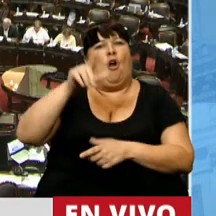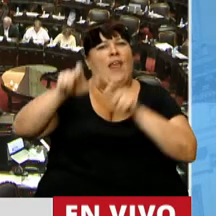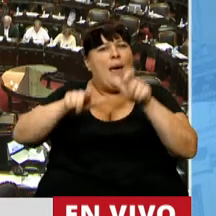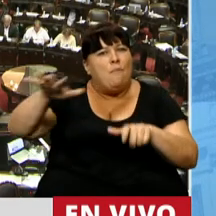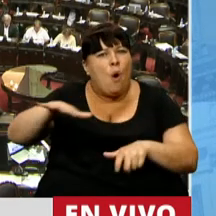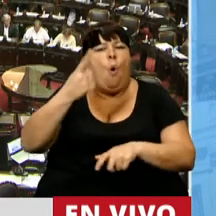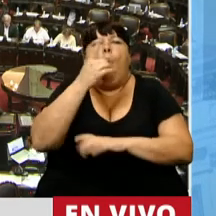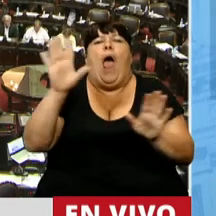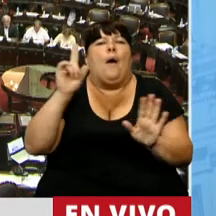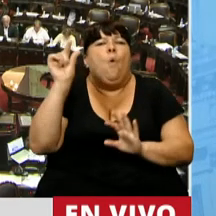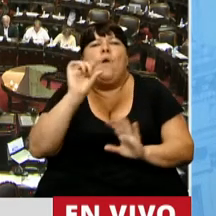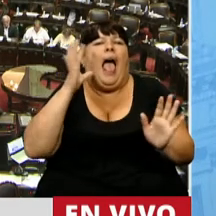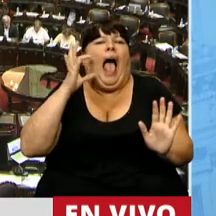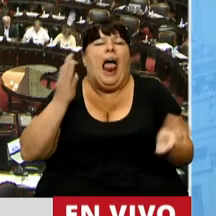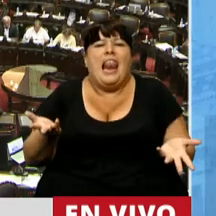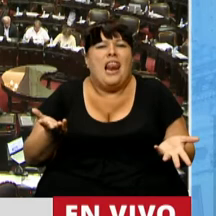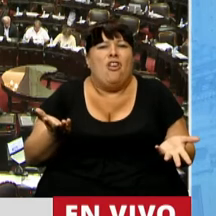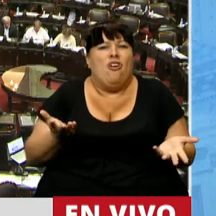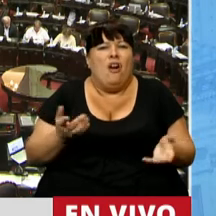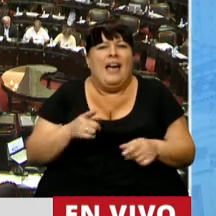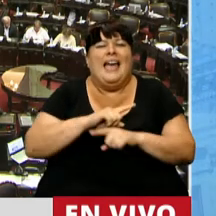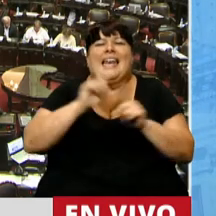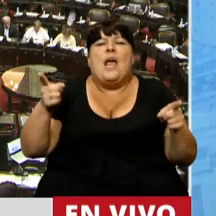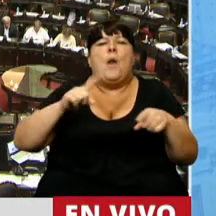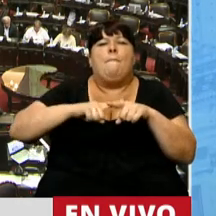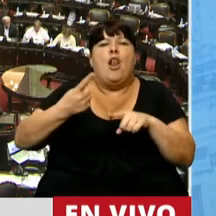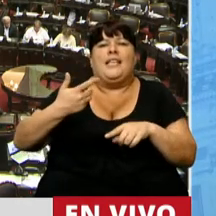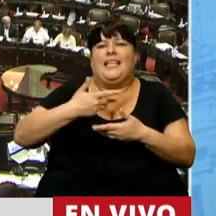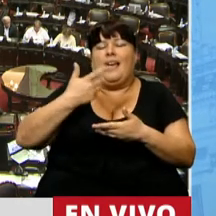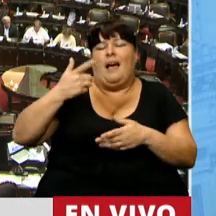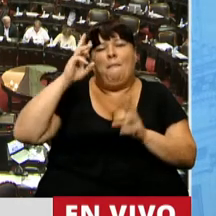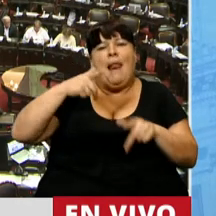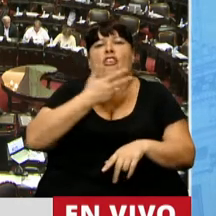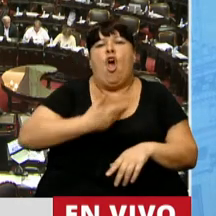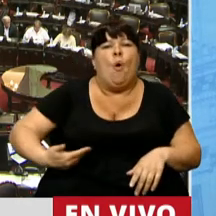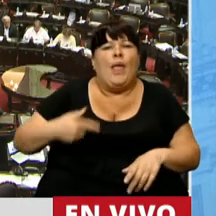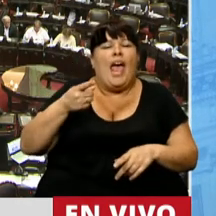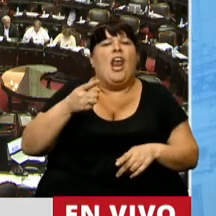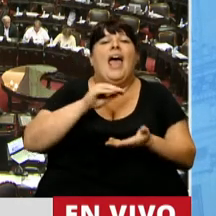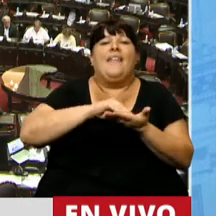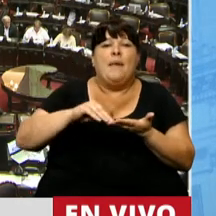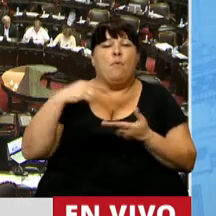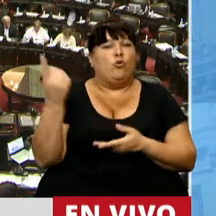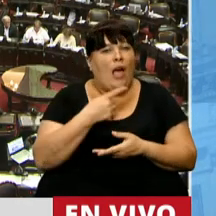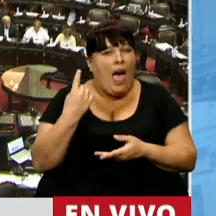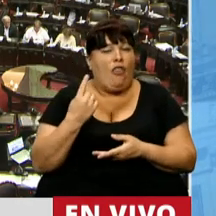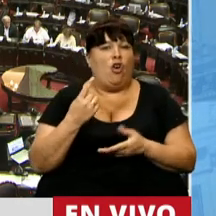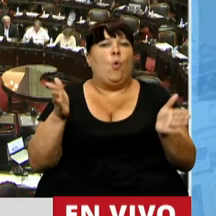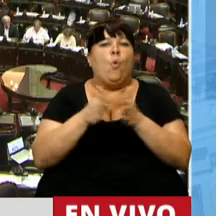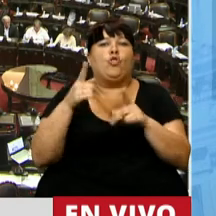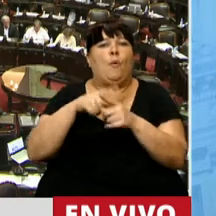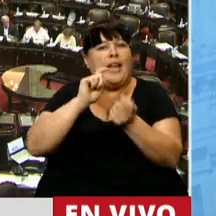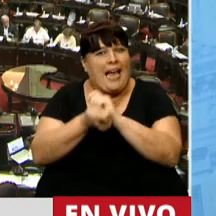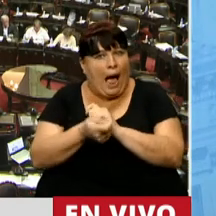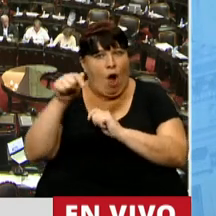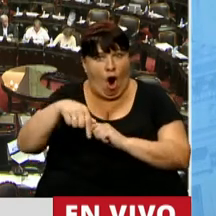aunque sea por un rato no hay una sola política pública presidente que los diputados y diputadas de Juntos por